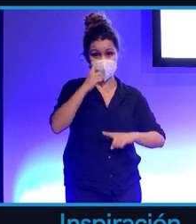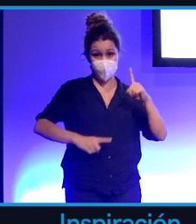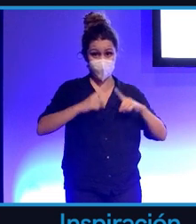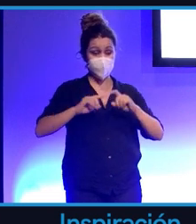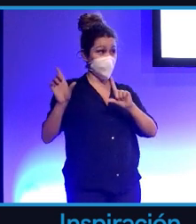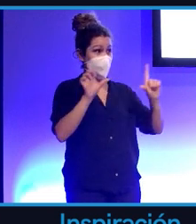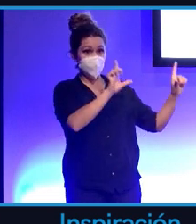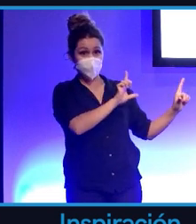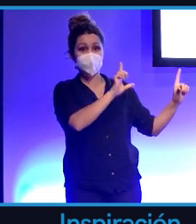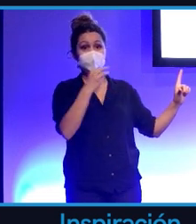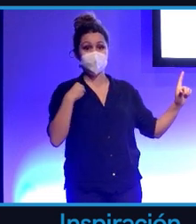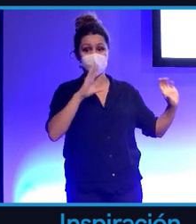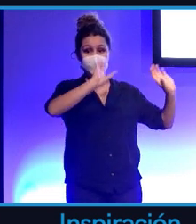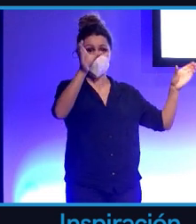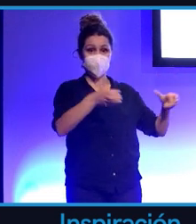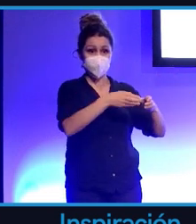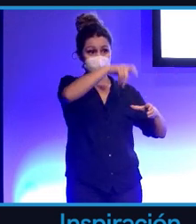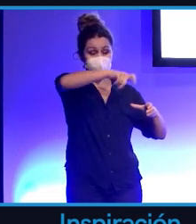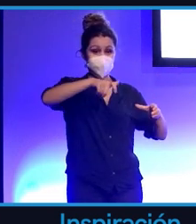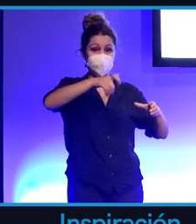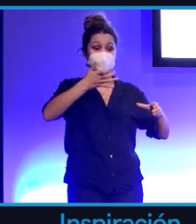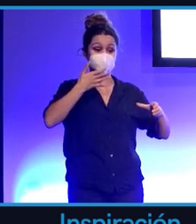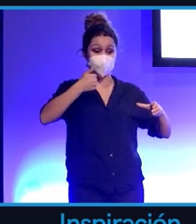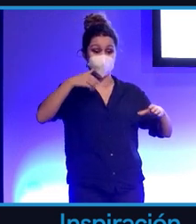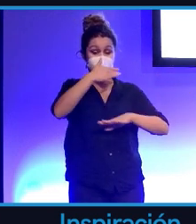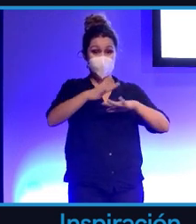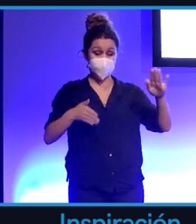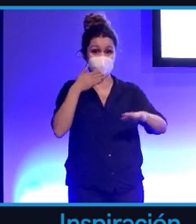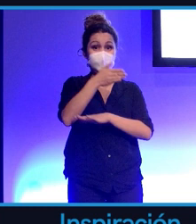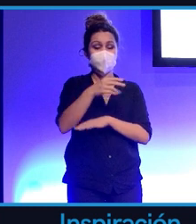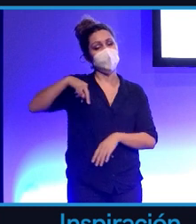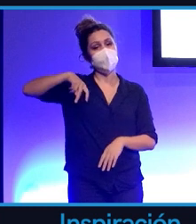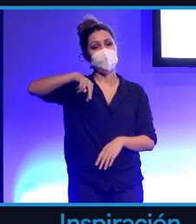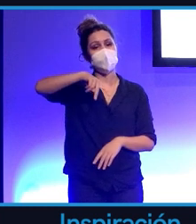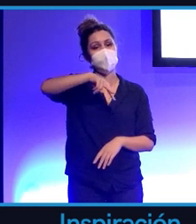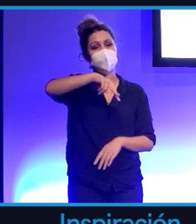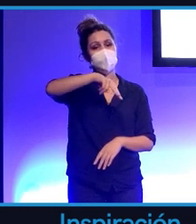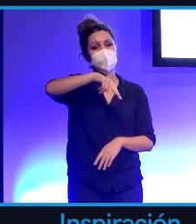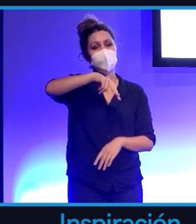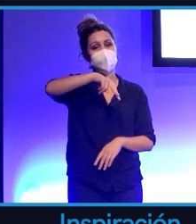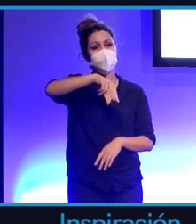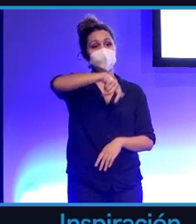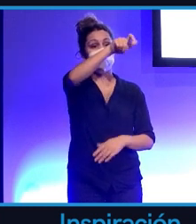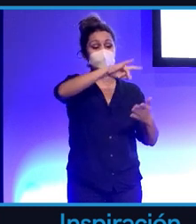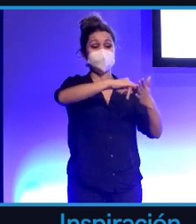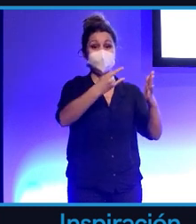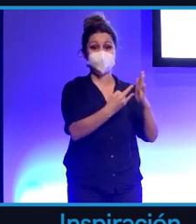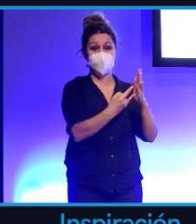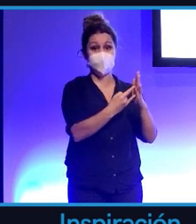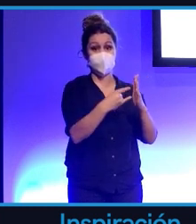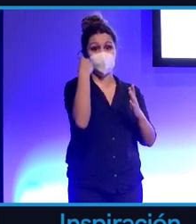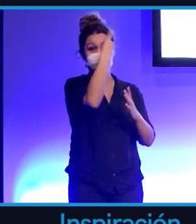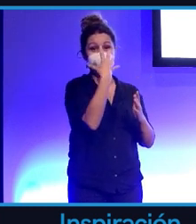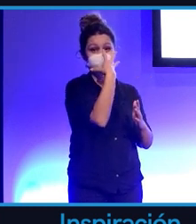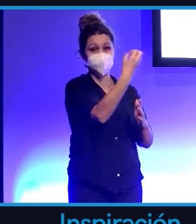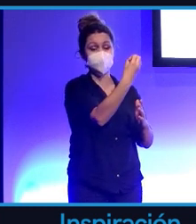demográficos. Eso quiere decir que si yo voy por la calle y estoy delante de un sistema de reconocimiento facial, por